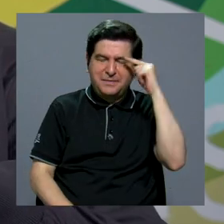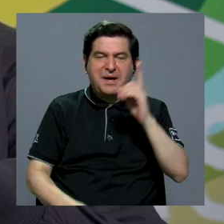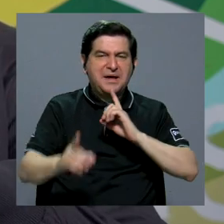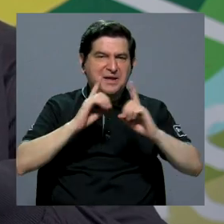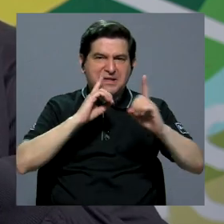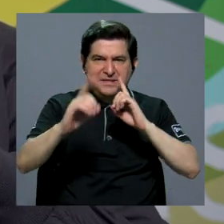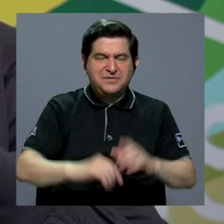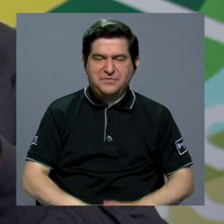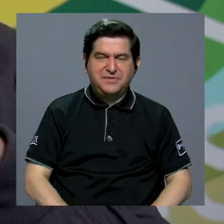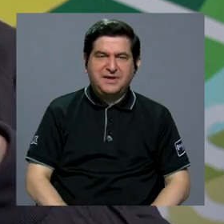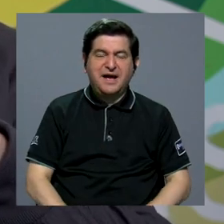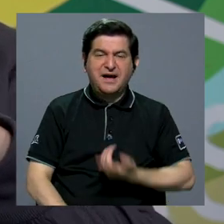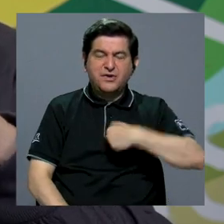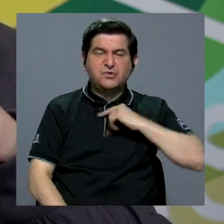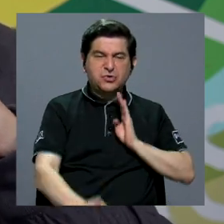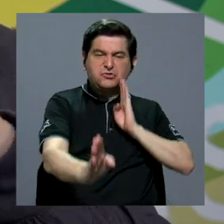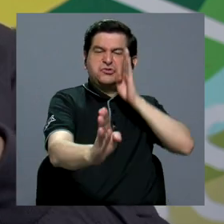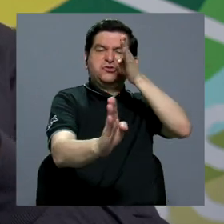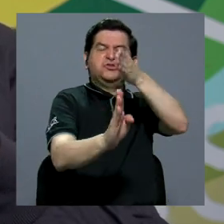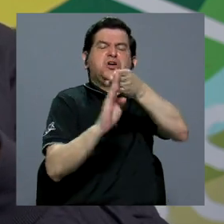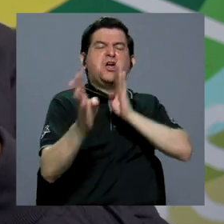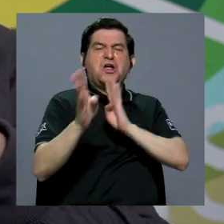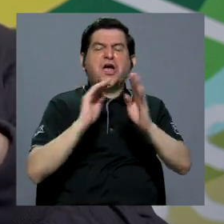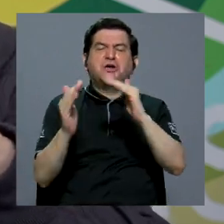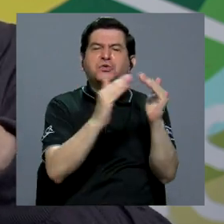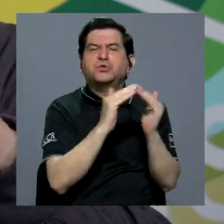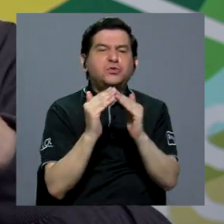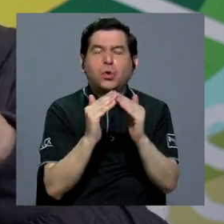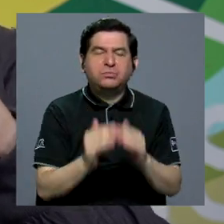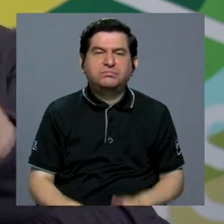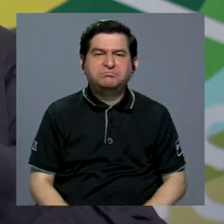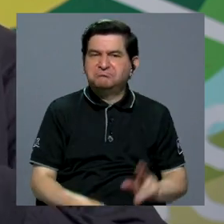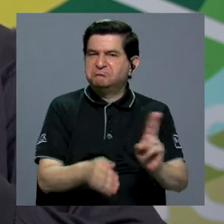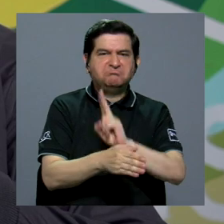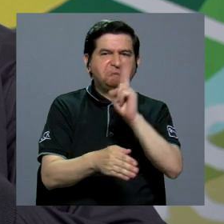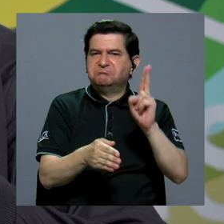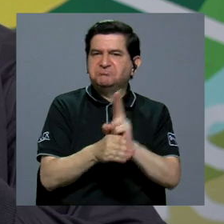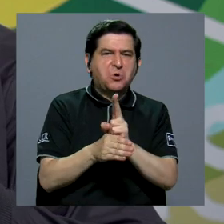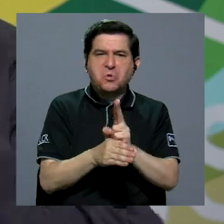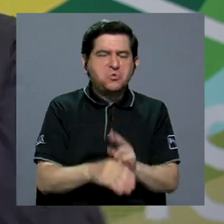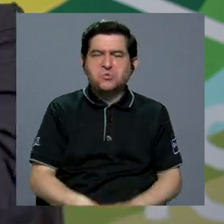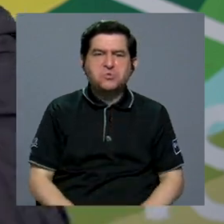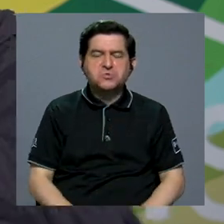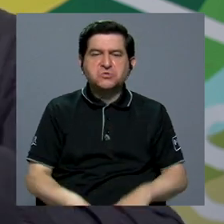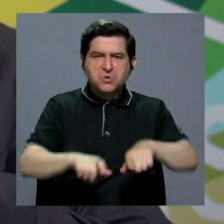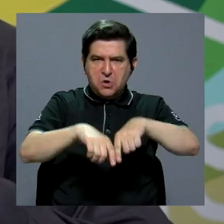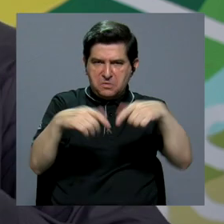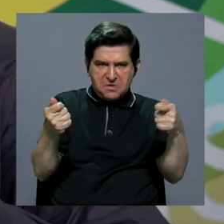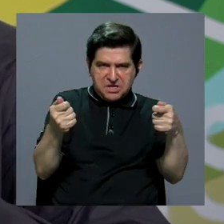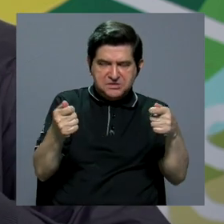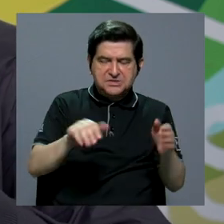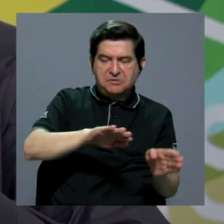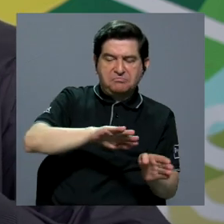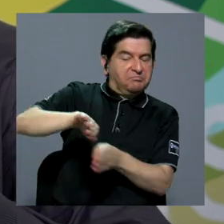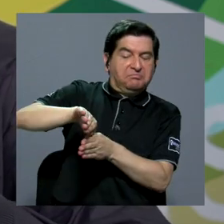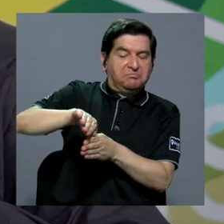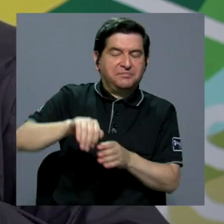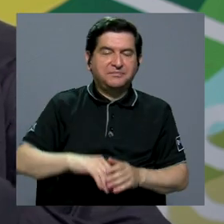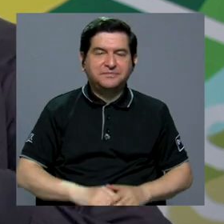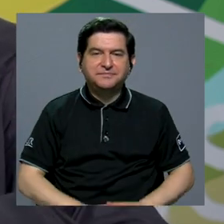decir que vamos a dirigirnos directamente a la población y que no vamos a buscar a la prensa,